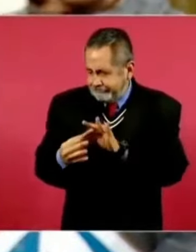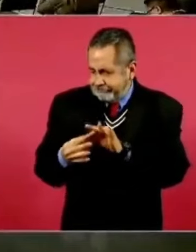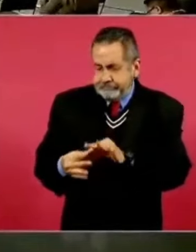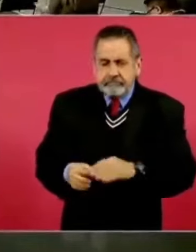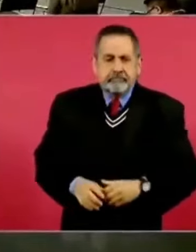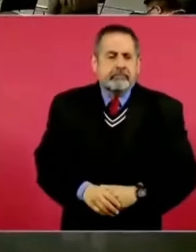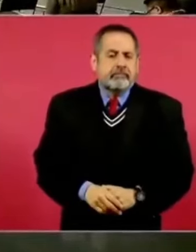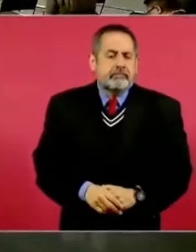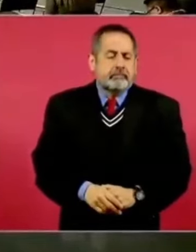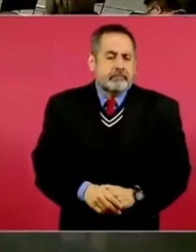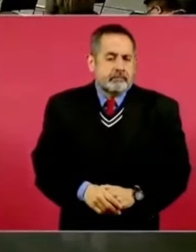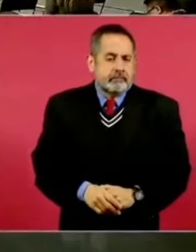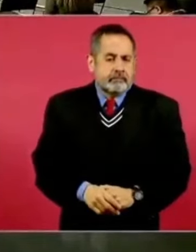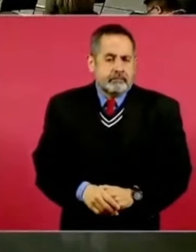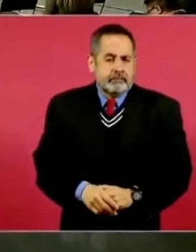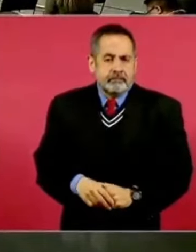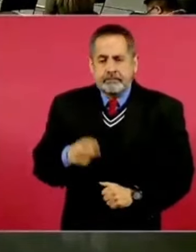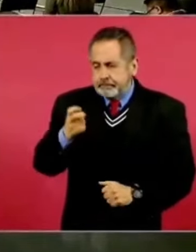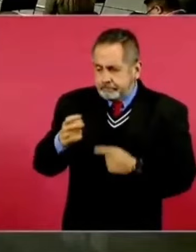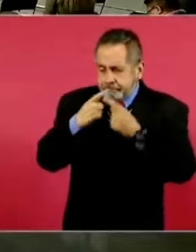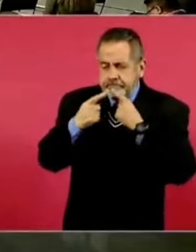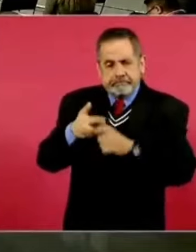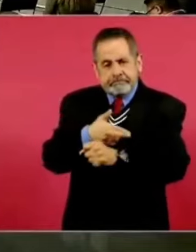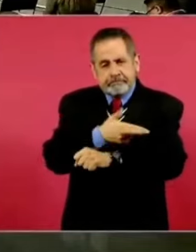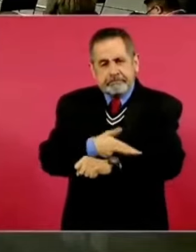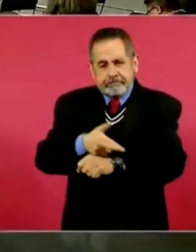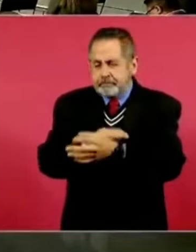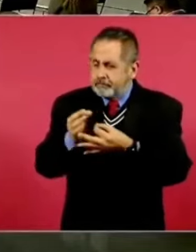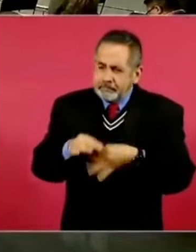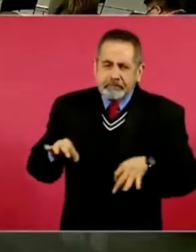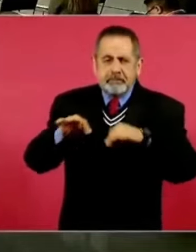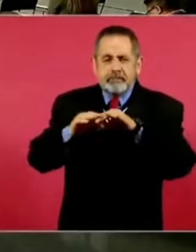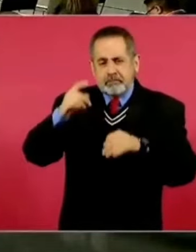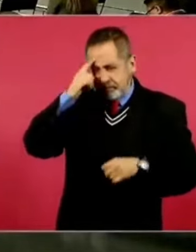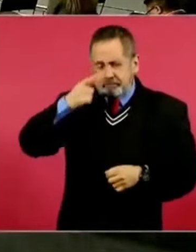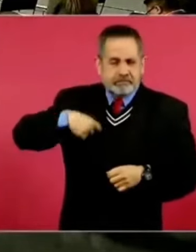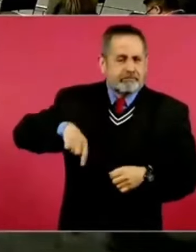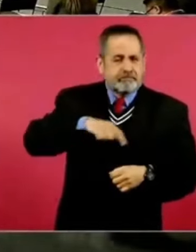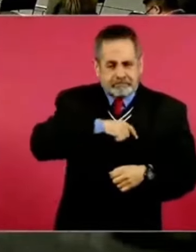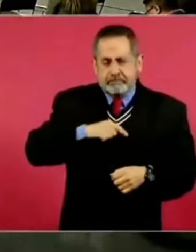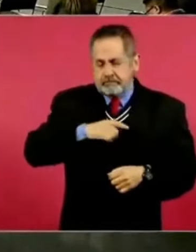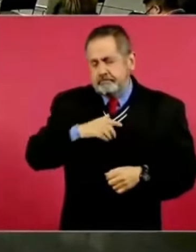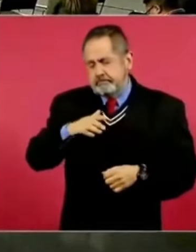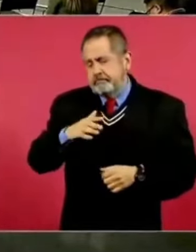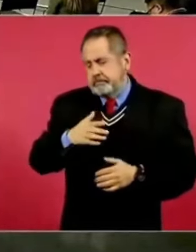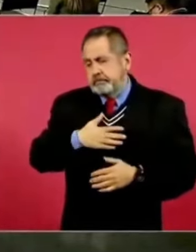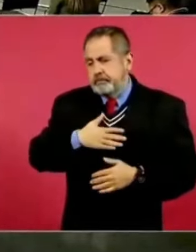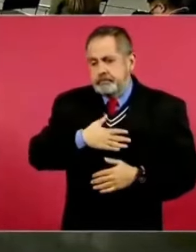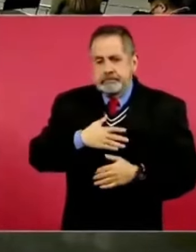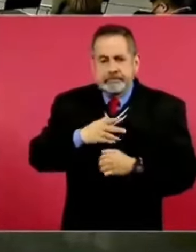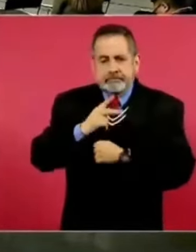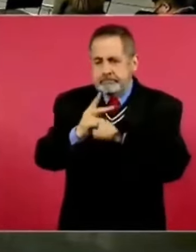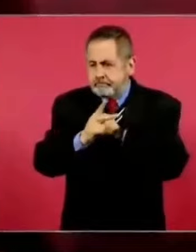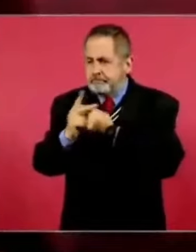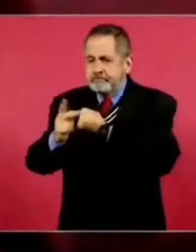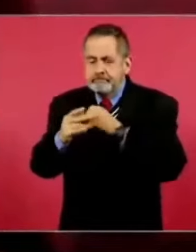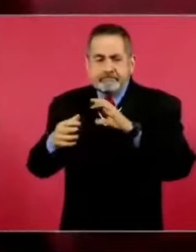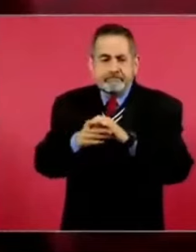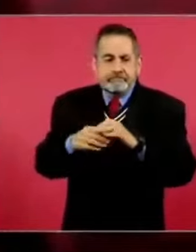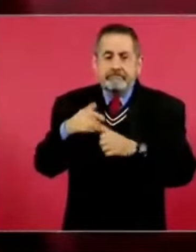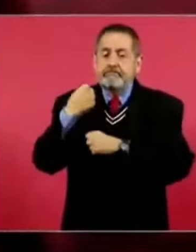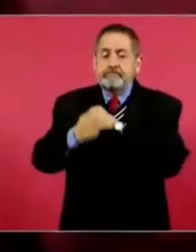Estas acciones son esenciales para el bienestar de nuestros pueblos en 2024